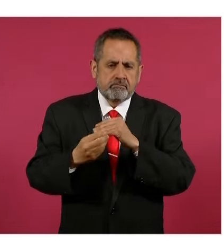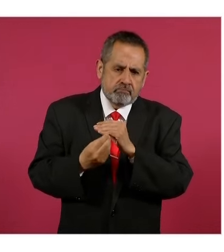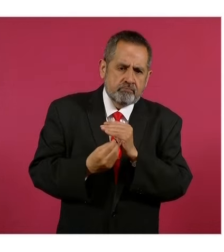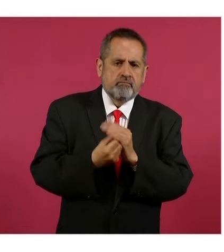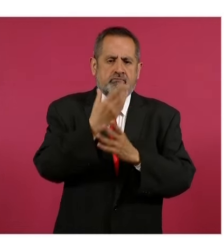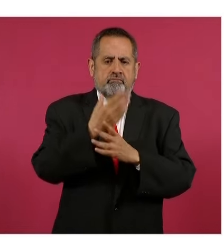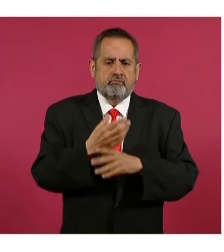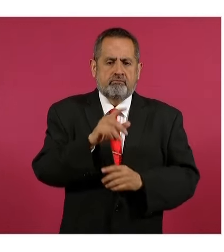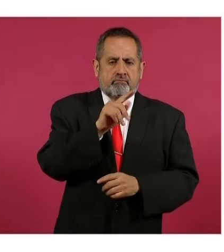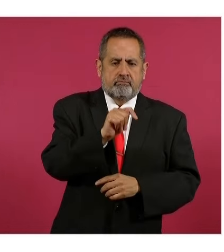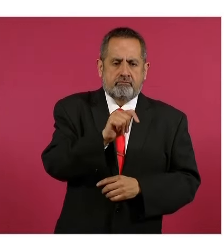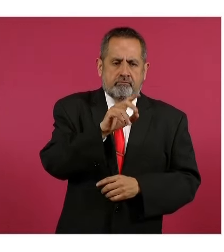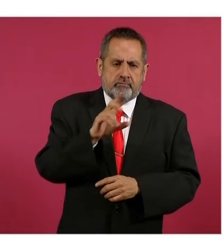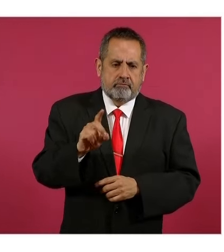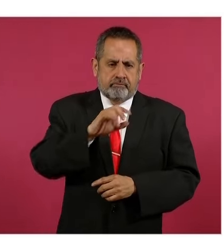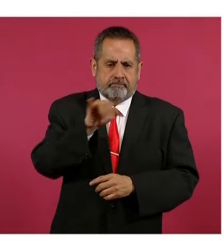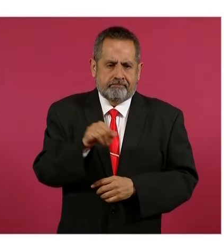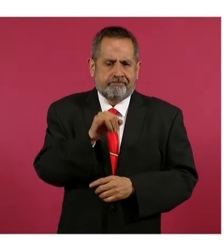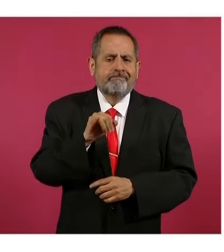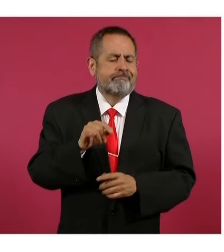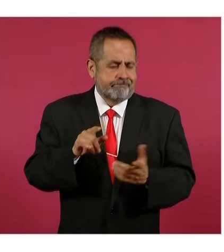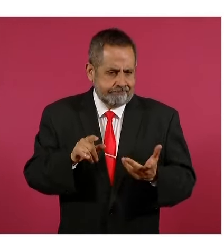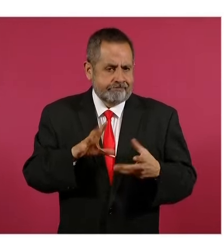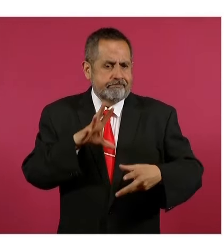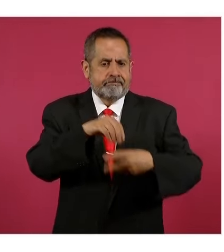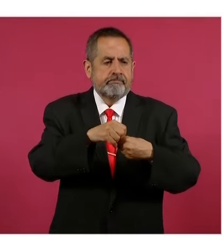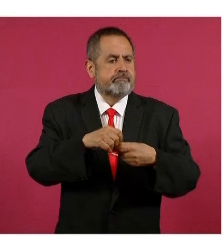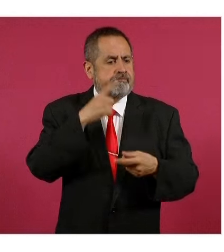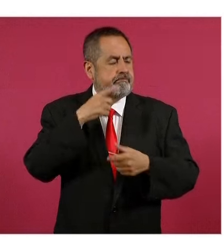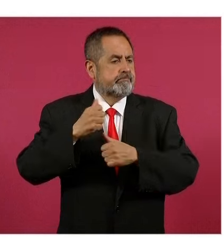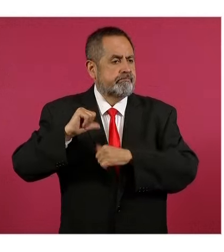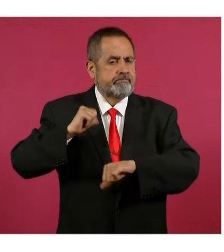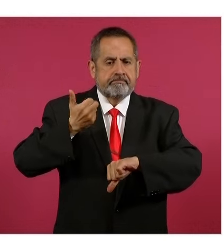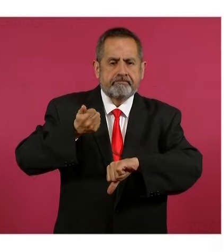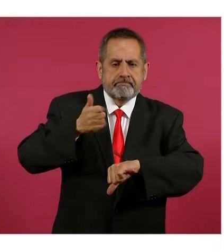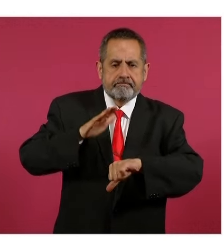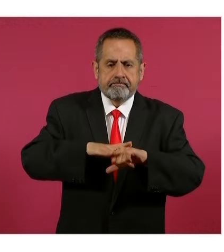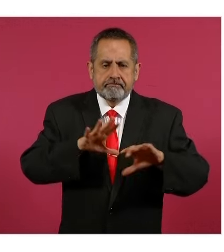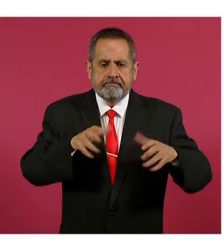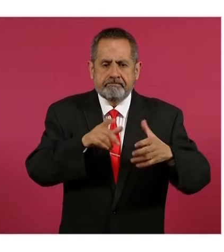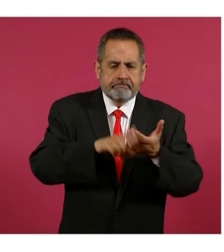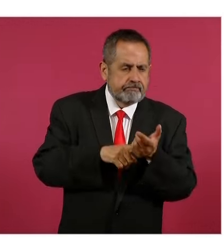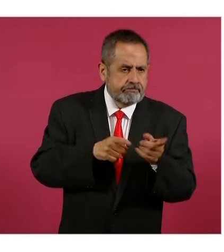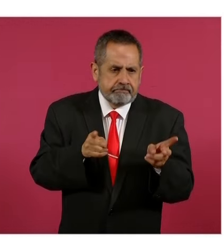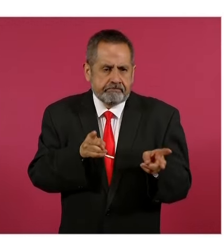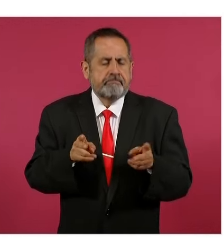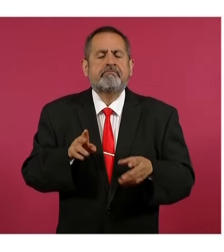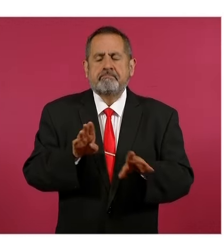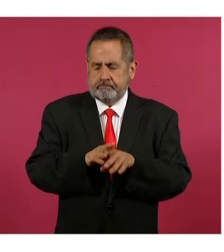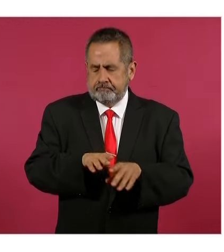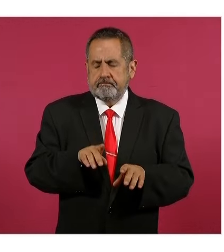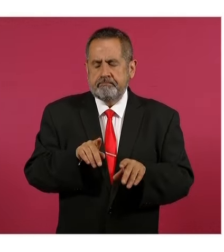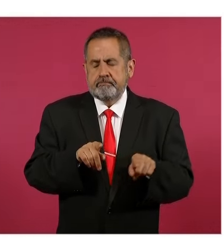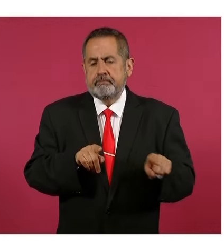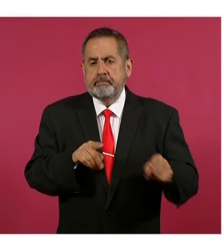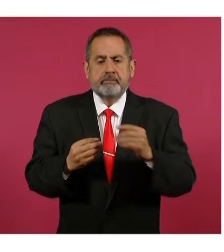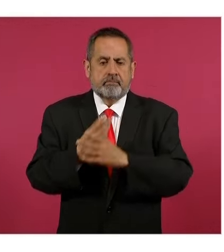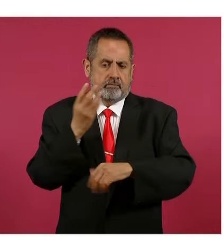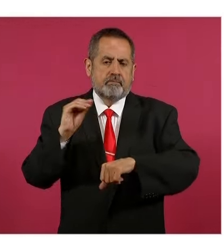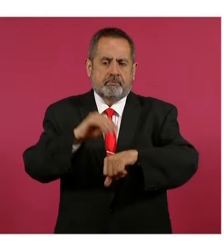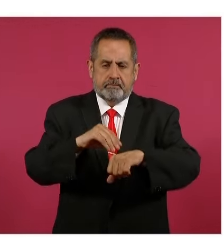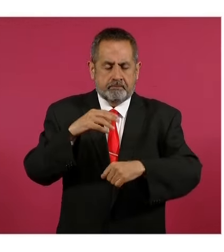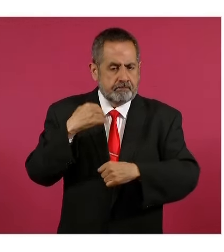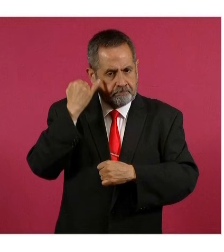por un órgano de administración judicial y por un tribunal de disciplina judicial que